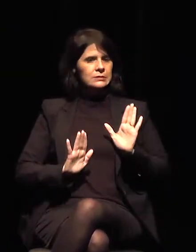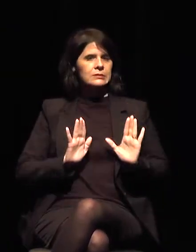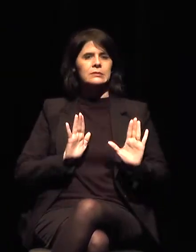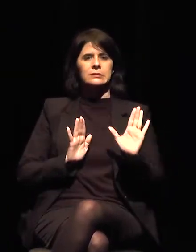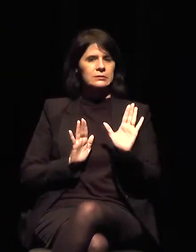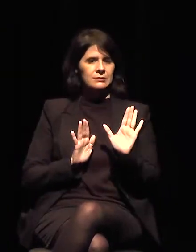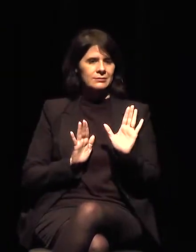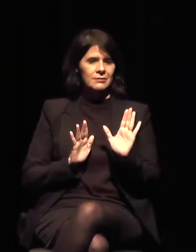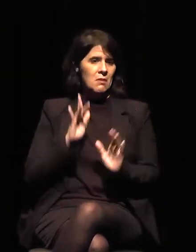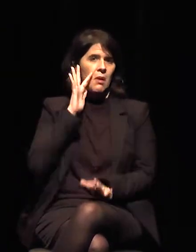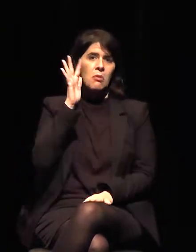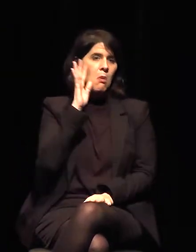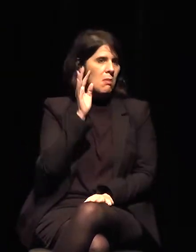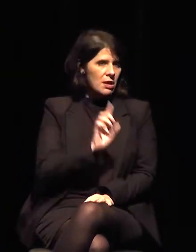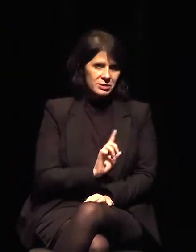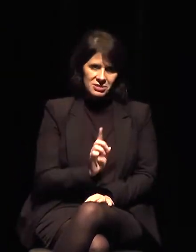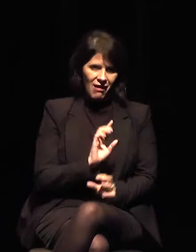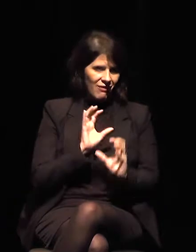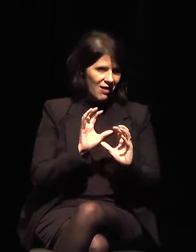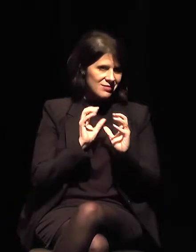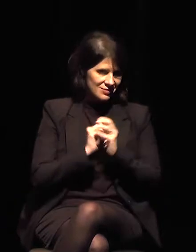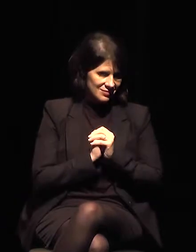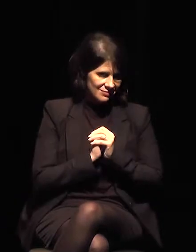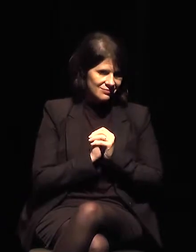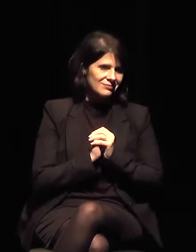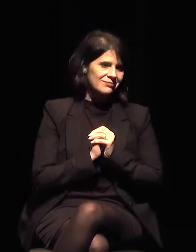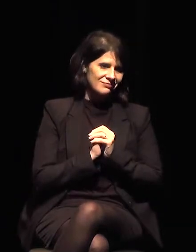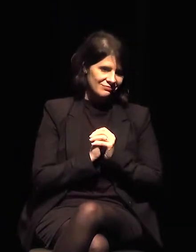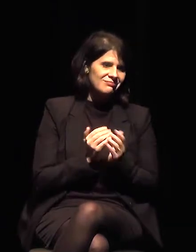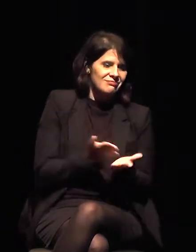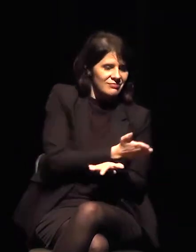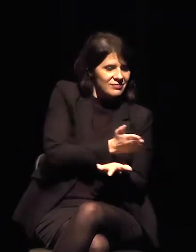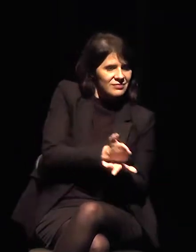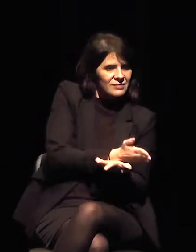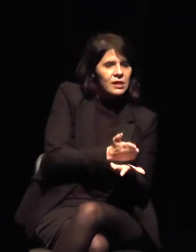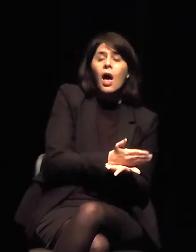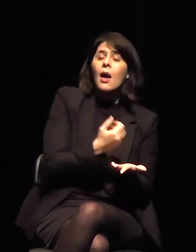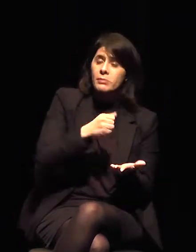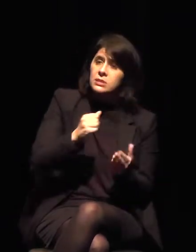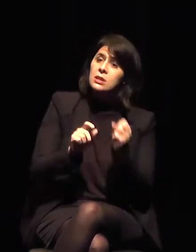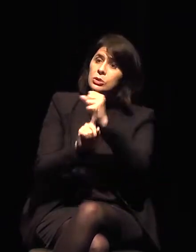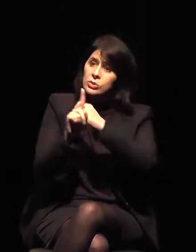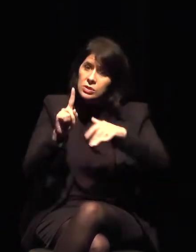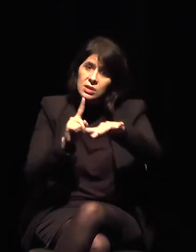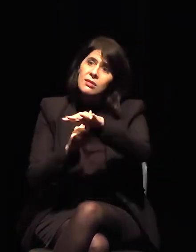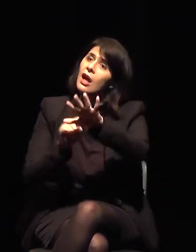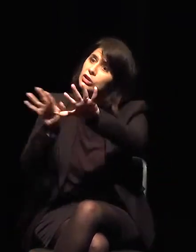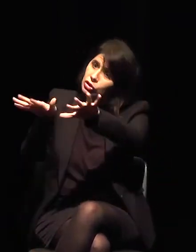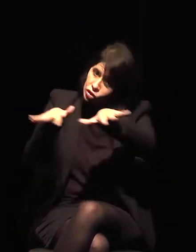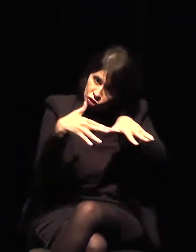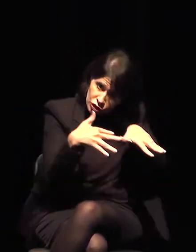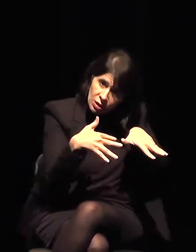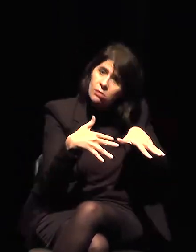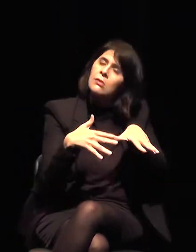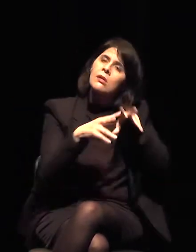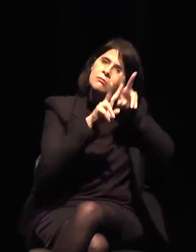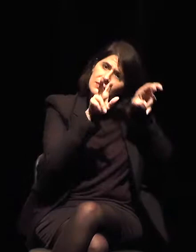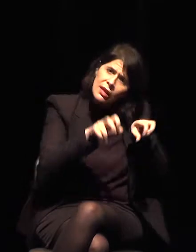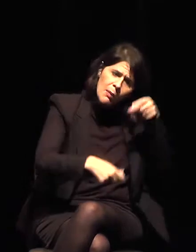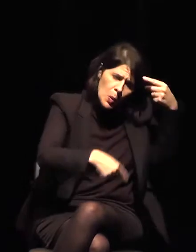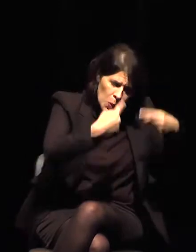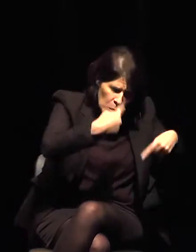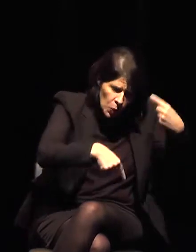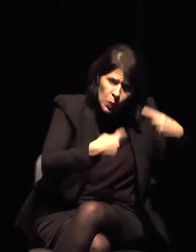imaginábamos. Tenemos que traer a discusión a la sociedad civil para que sea una extensión de nuestras